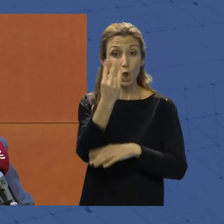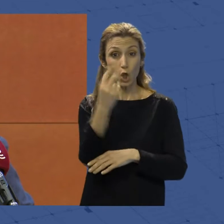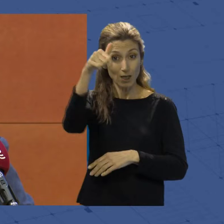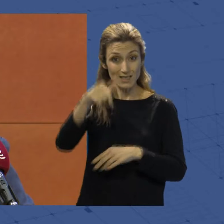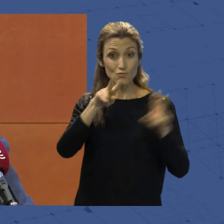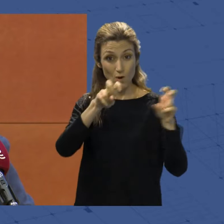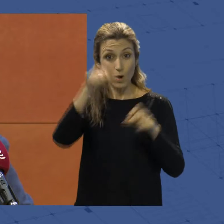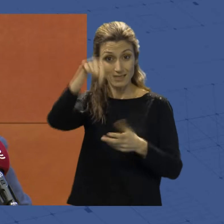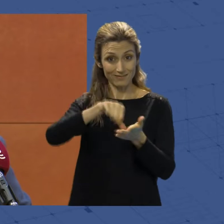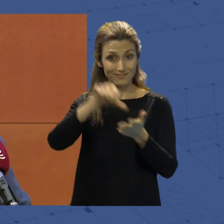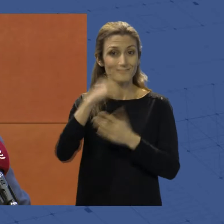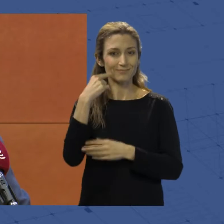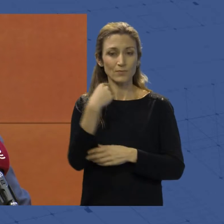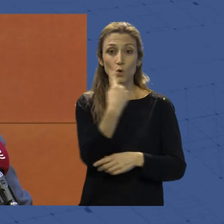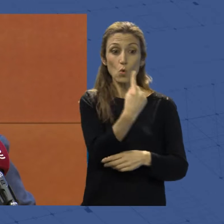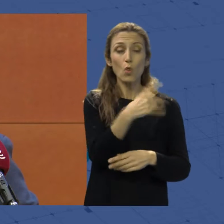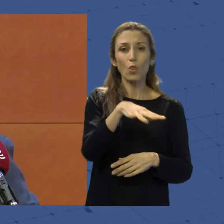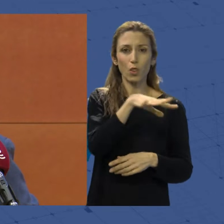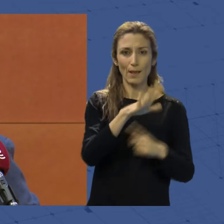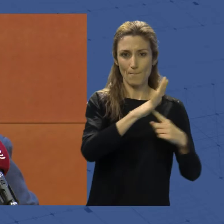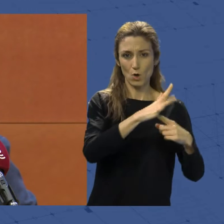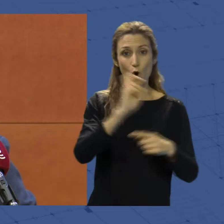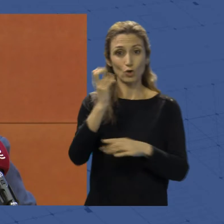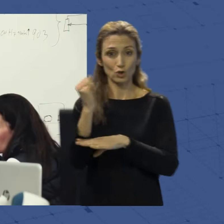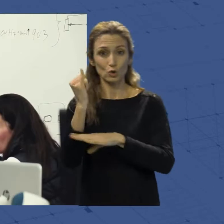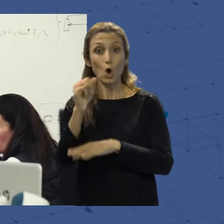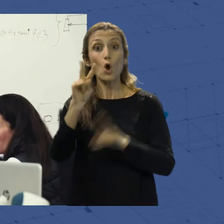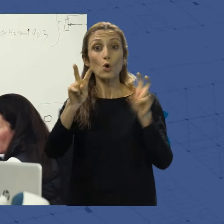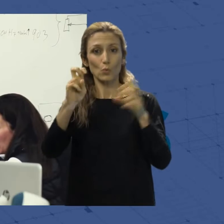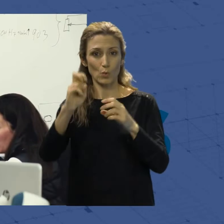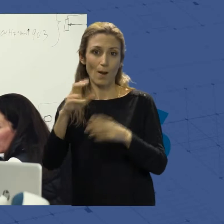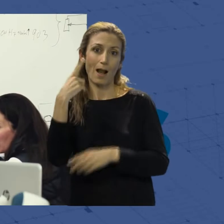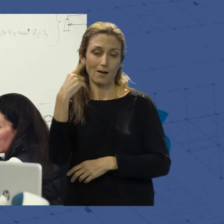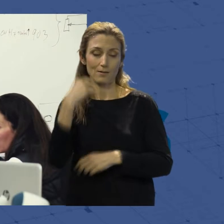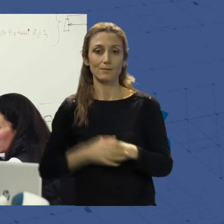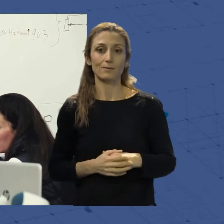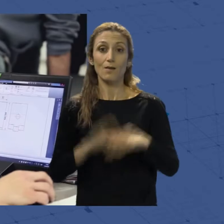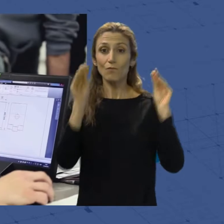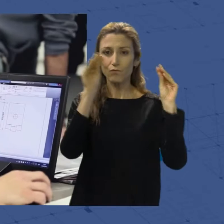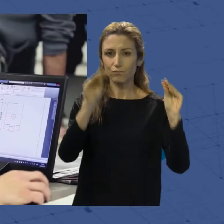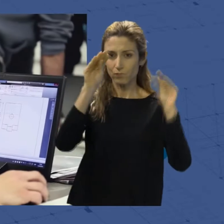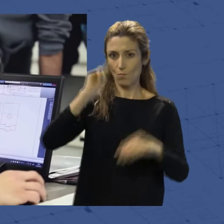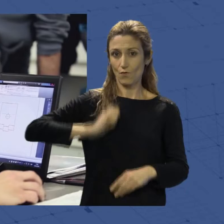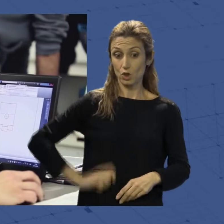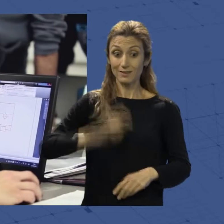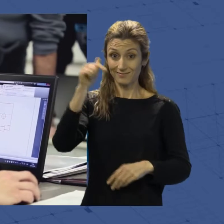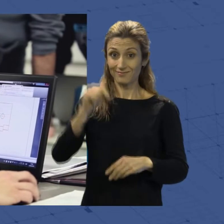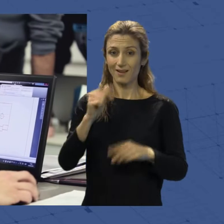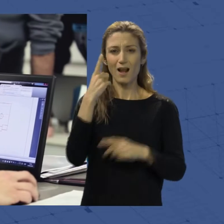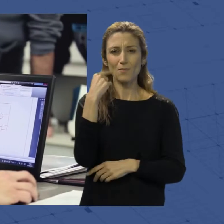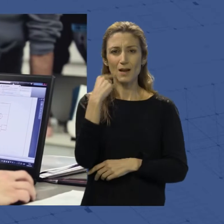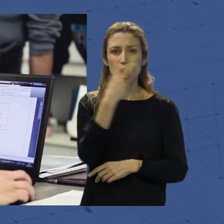capital de Almería, uno en la zona de Los Moriznos y otro en Nueva Almería. En cuanto a formación profesional, en Almería se imparten